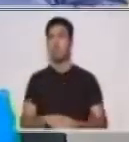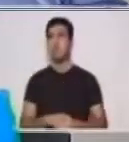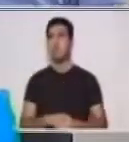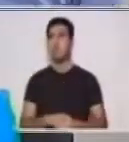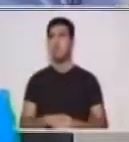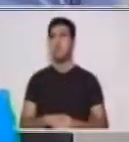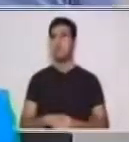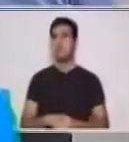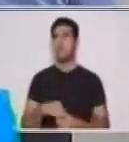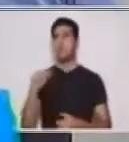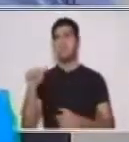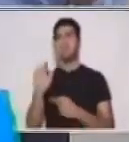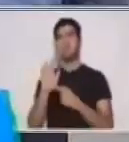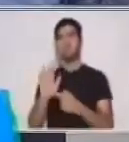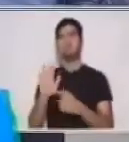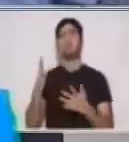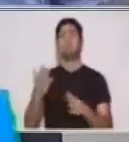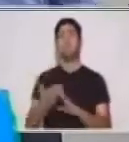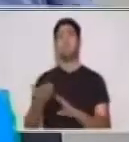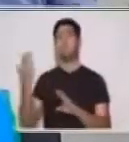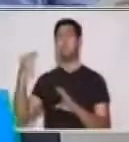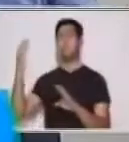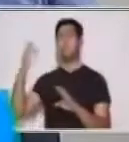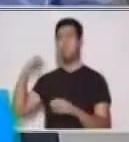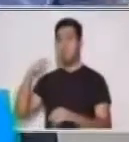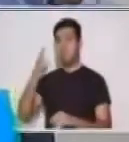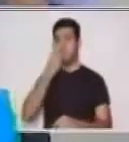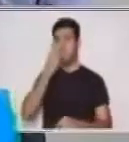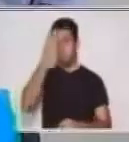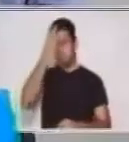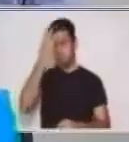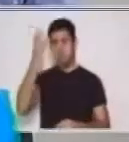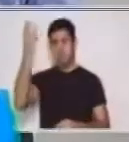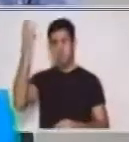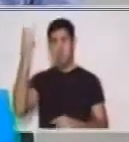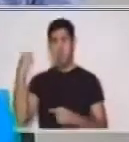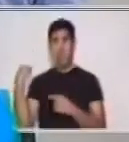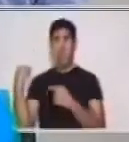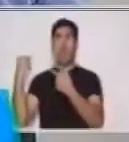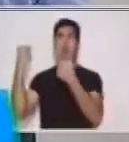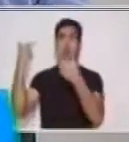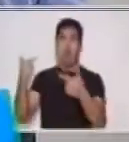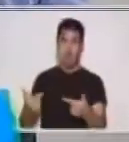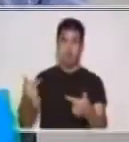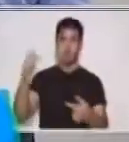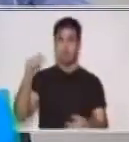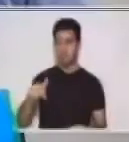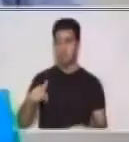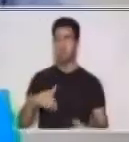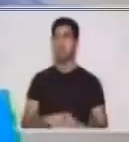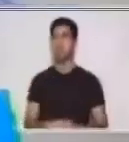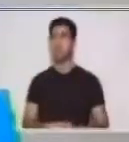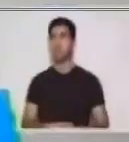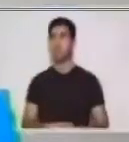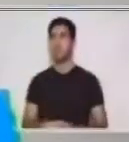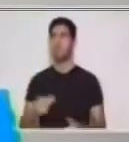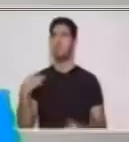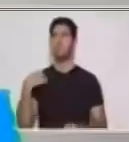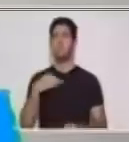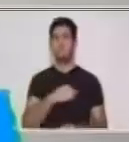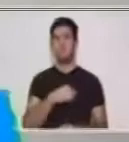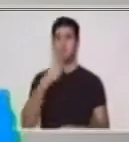manifestación desde la época de los mayas hasta nuestros días y vamos a englobarnos hoy